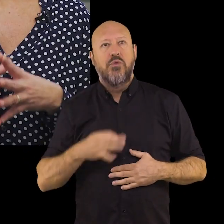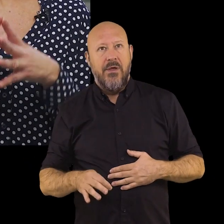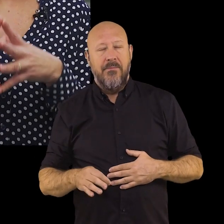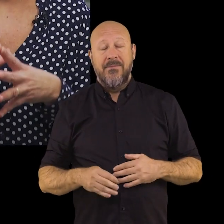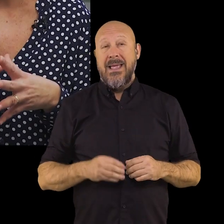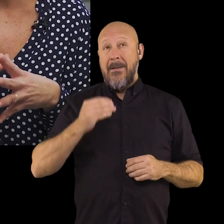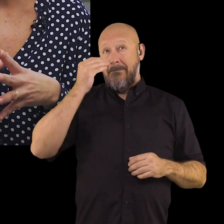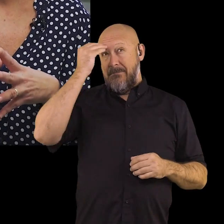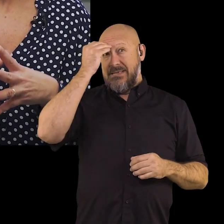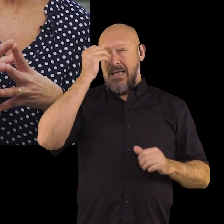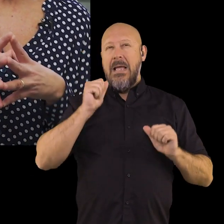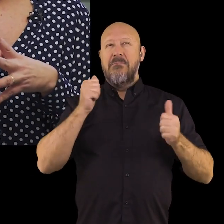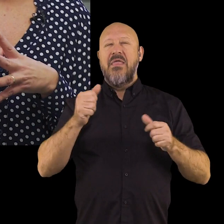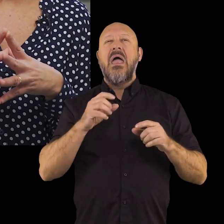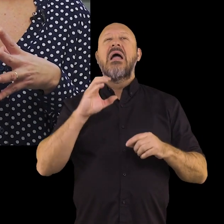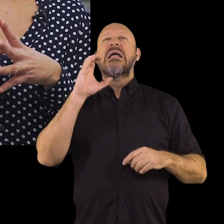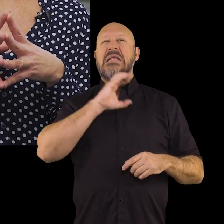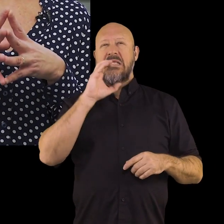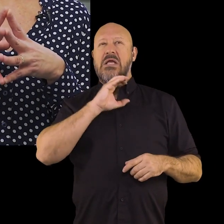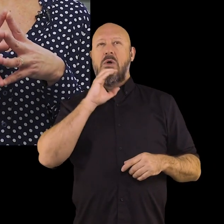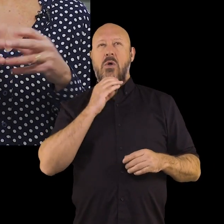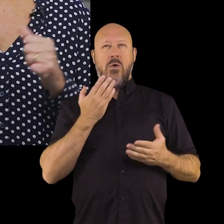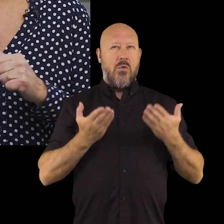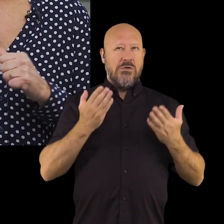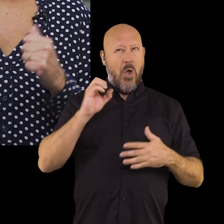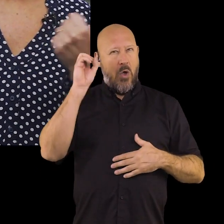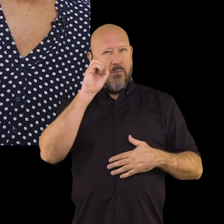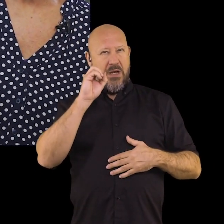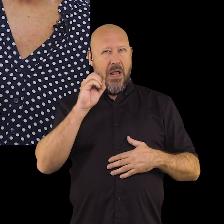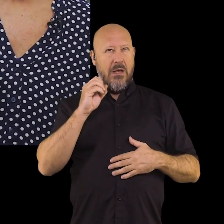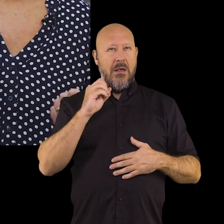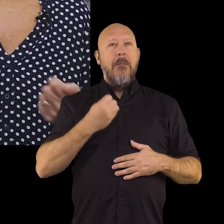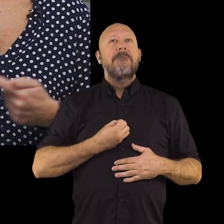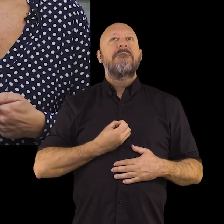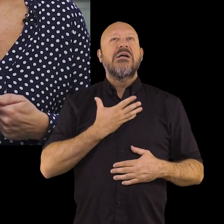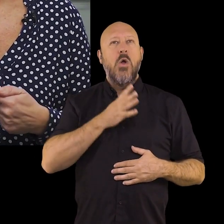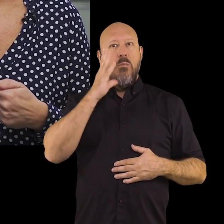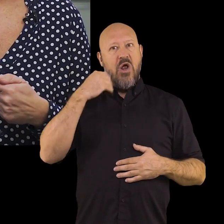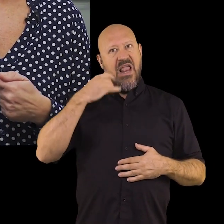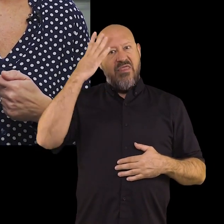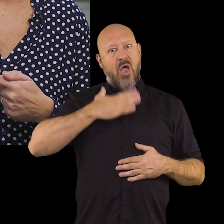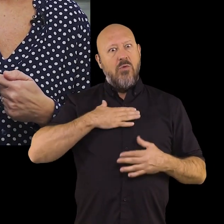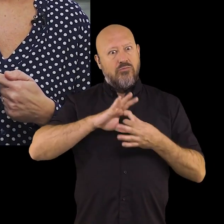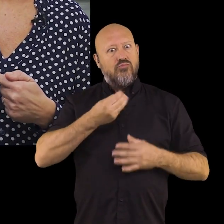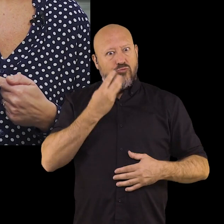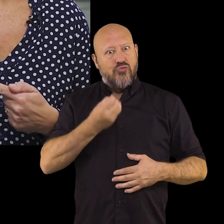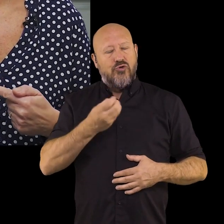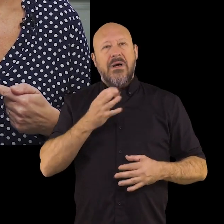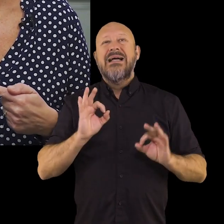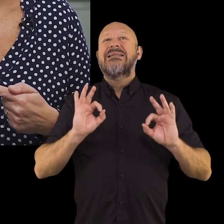El pensamiento empieza a ser crítico, cuestiona, opina, tiene pasión por sus ideas,